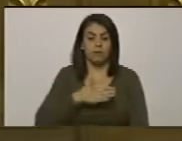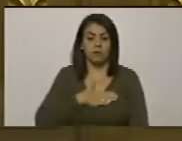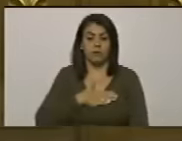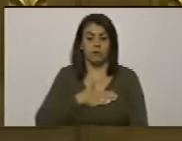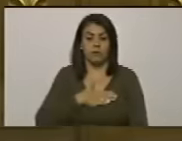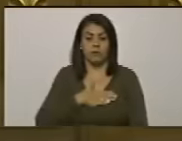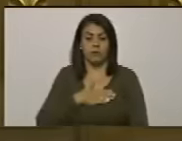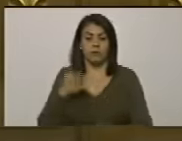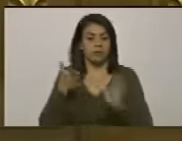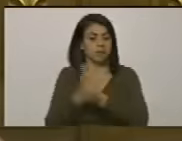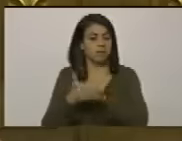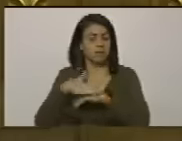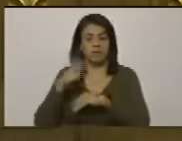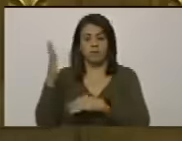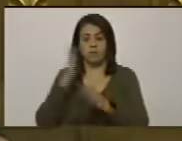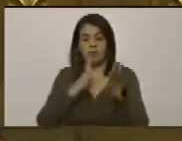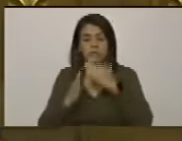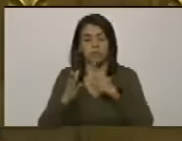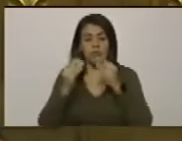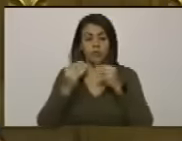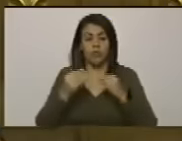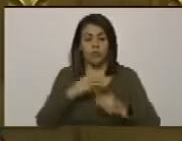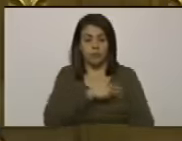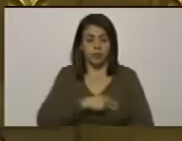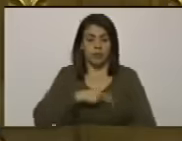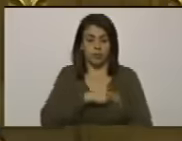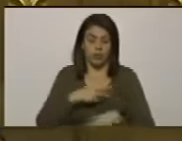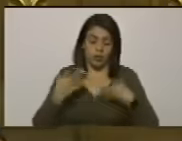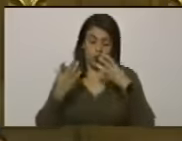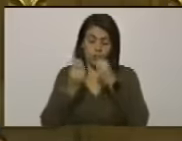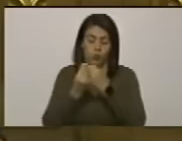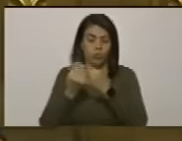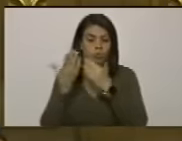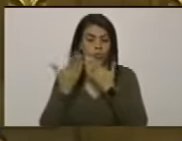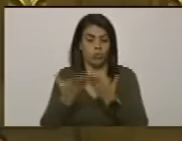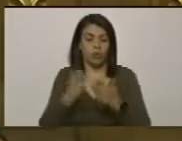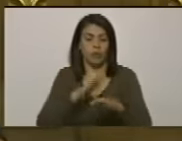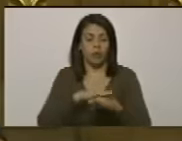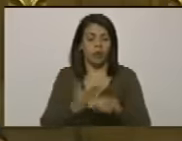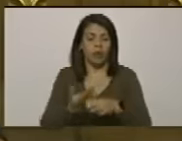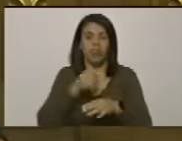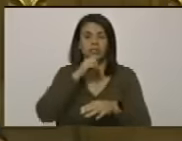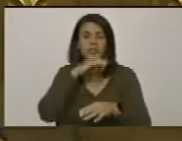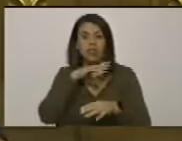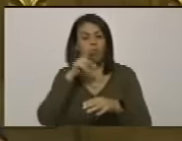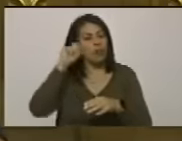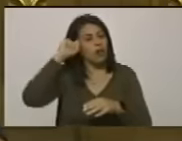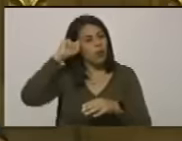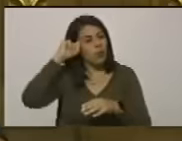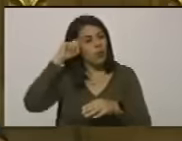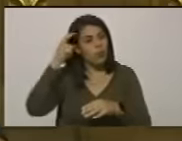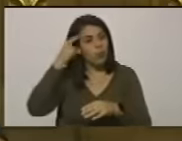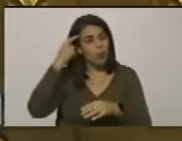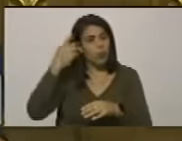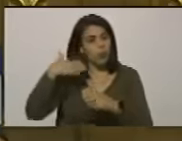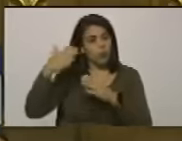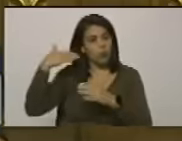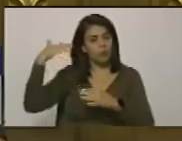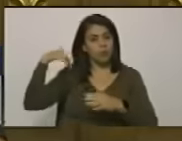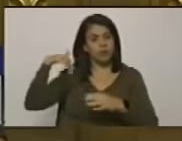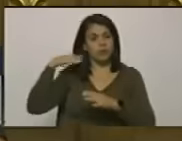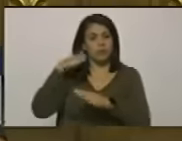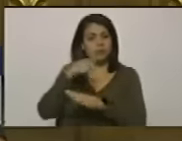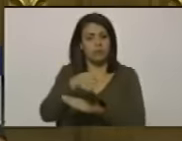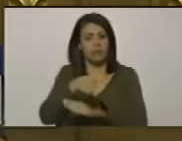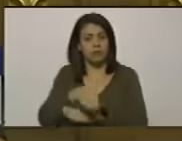correspondió vivir muchas misiones con él recuerdo una anécdota de las veces que fuimos